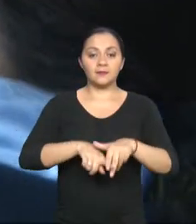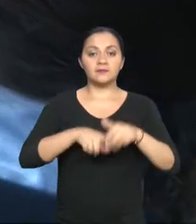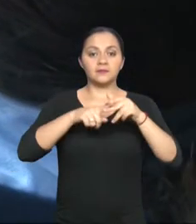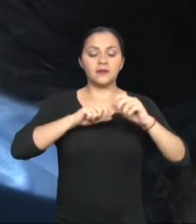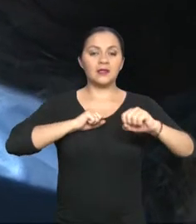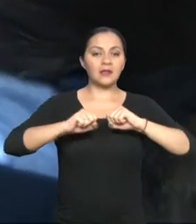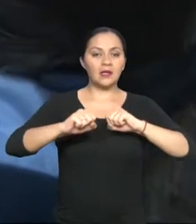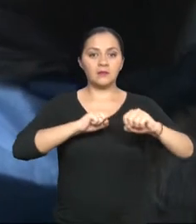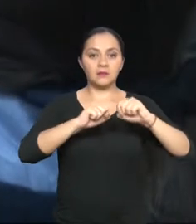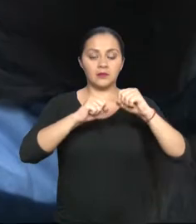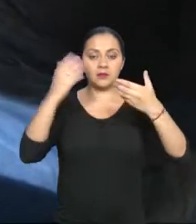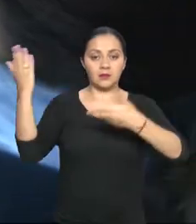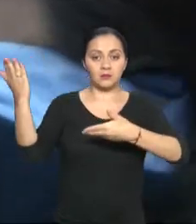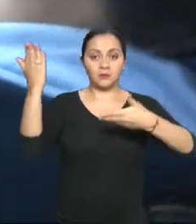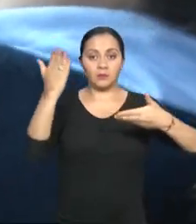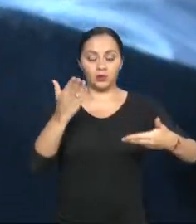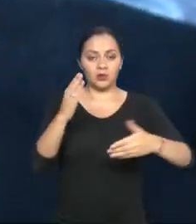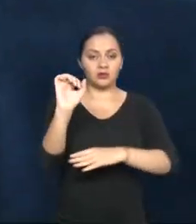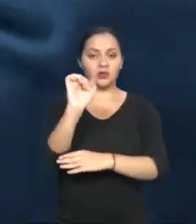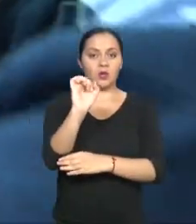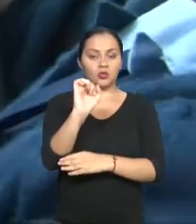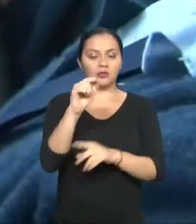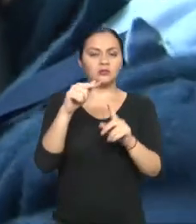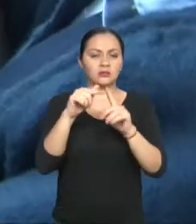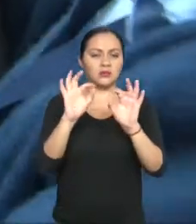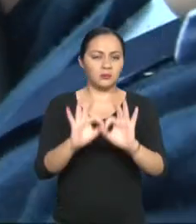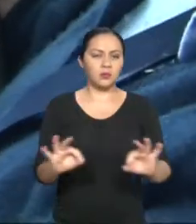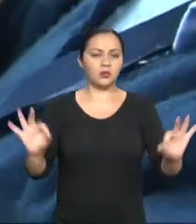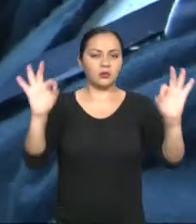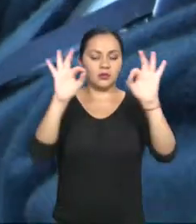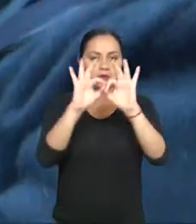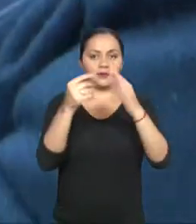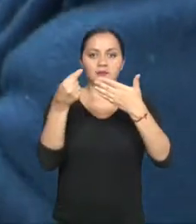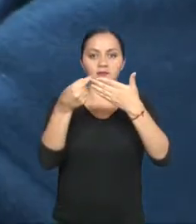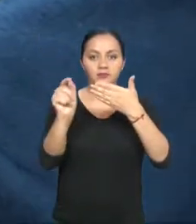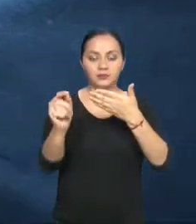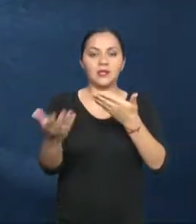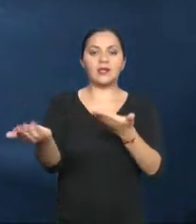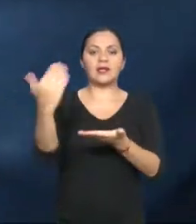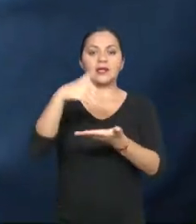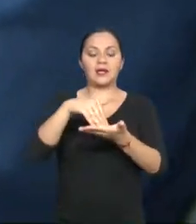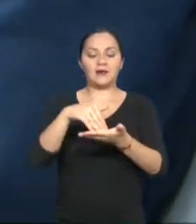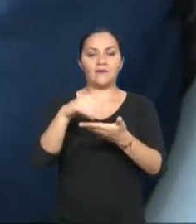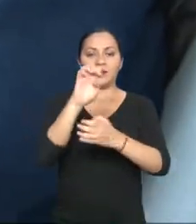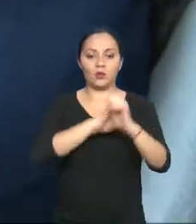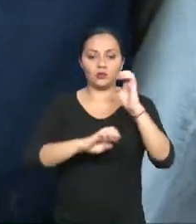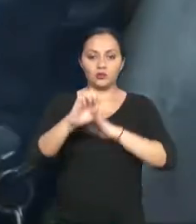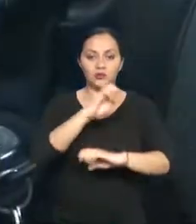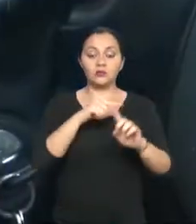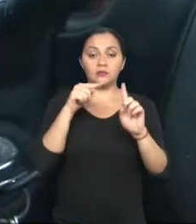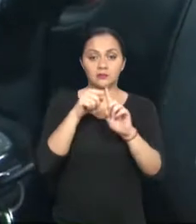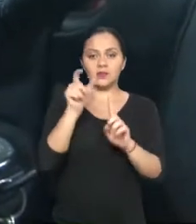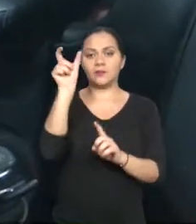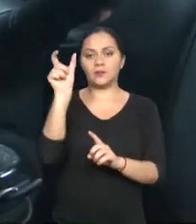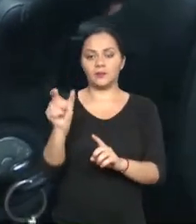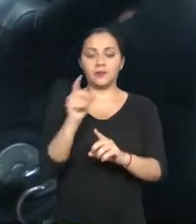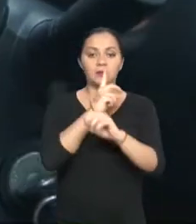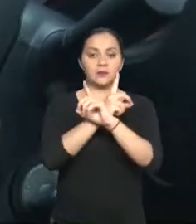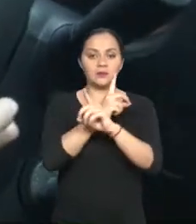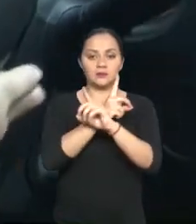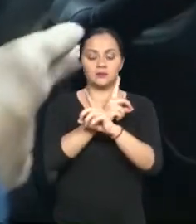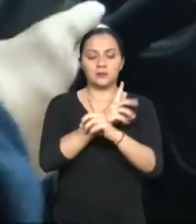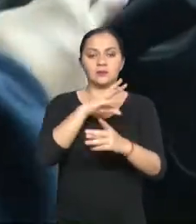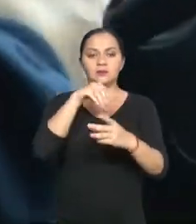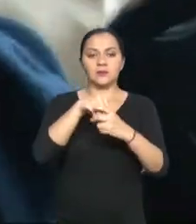trámites de importación de vehículos, es indispensable la calificación o recalificación de la persona con discapacidad.